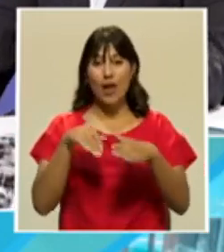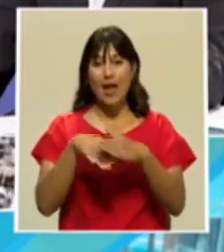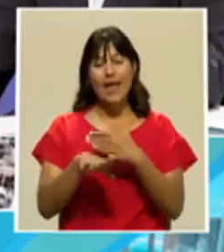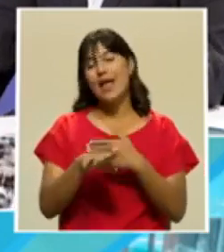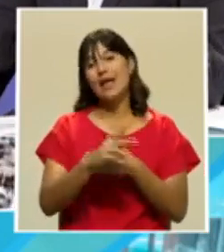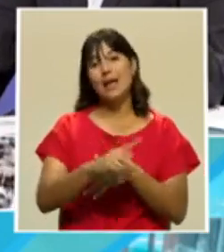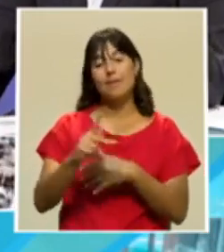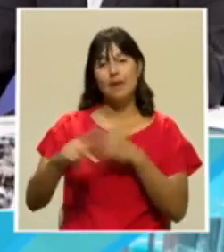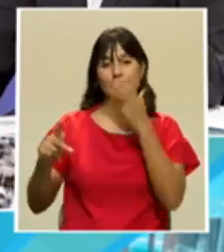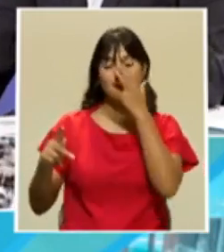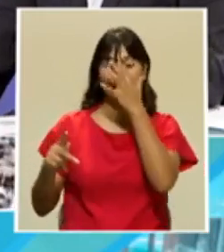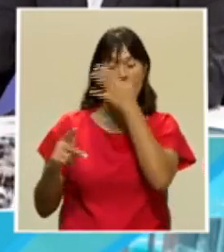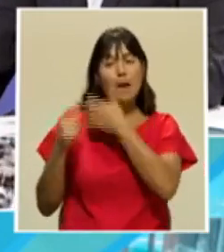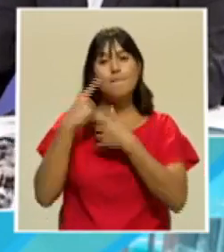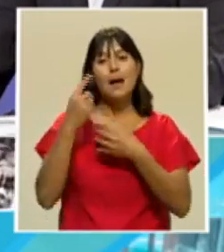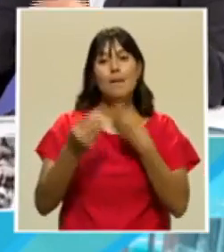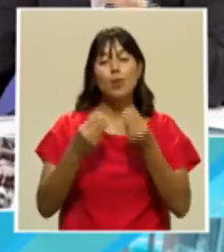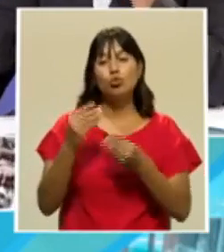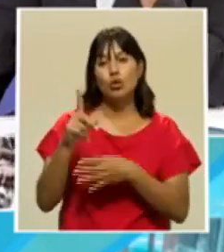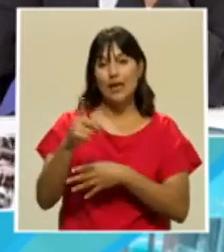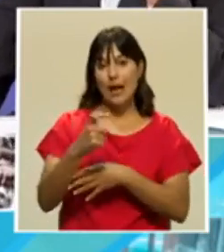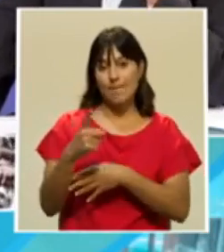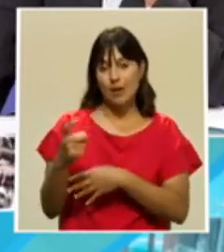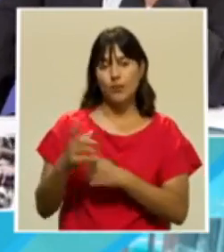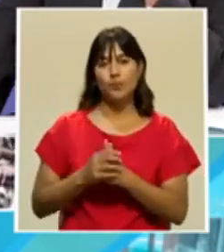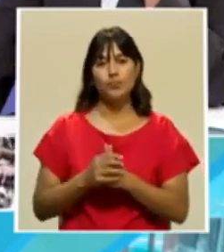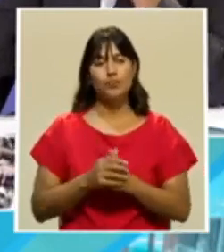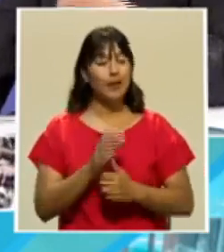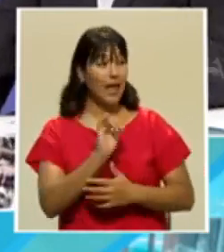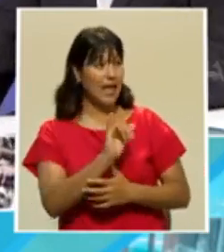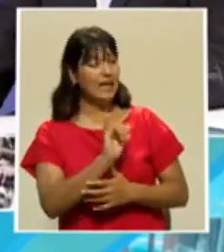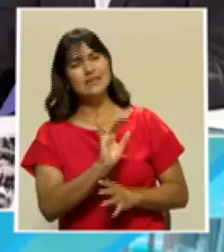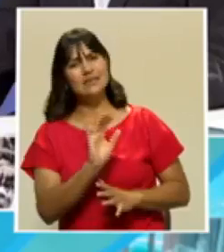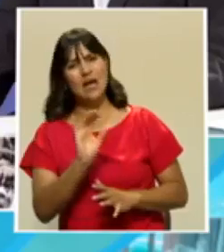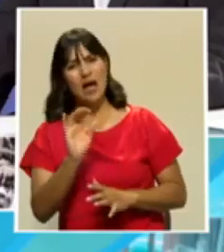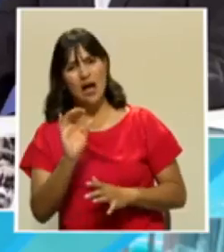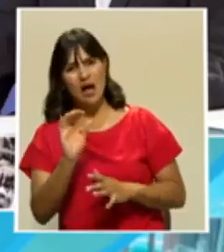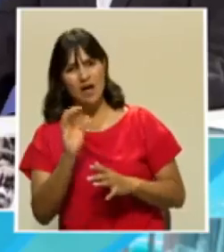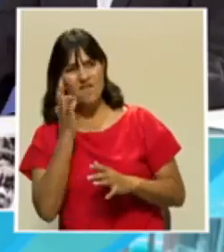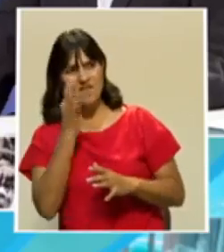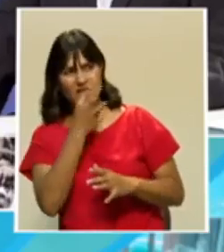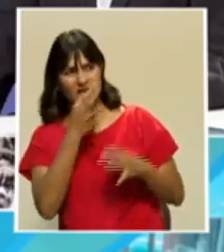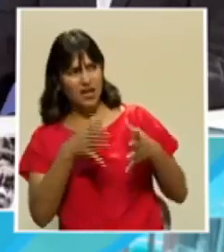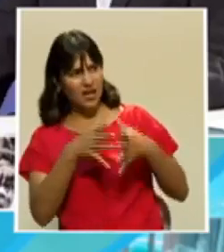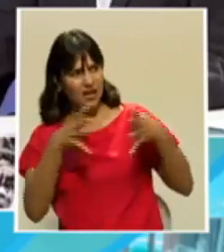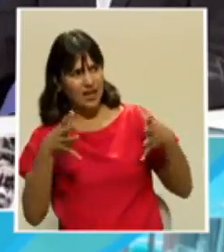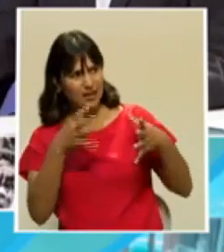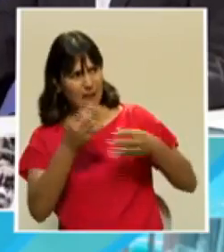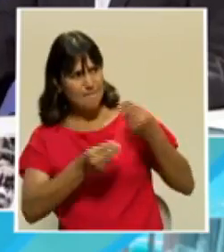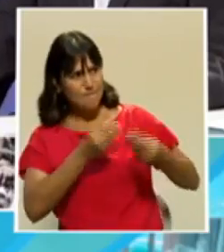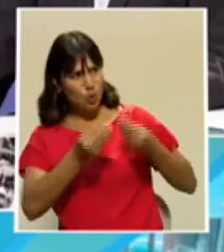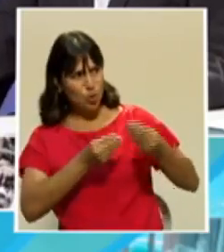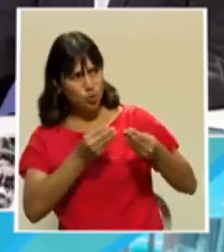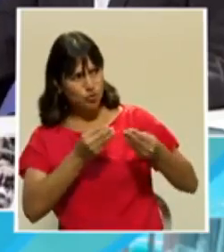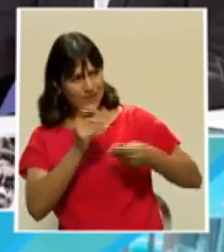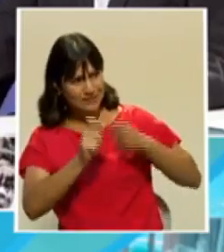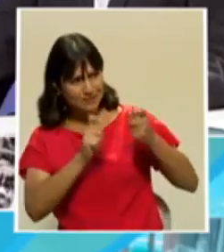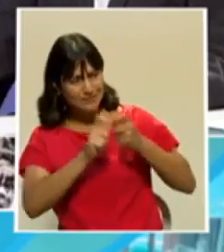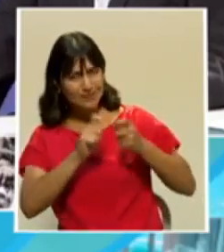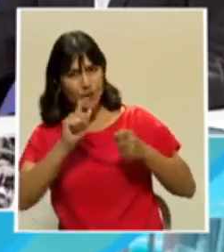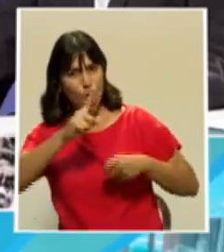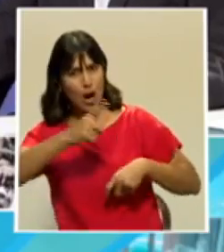en el cultivo de camarón. Estas granjas, no sé si son granjas de cultivo de camarón, estas granjas de cultivo de camarón